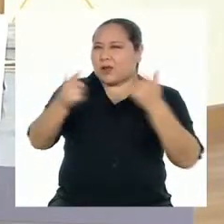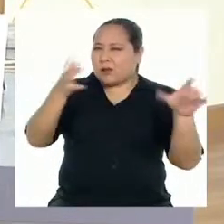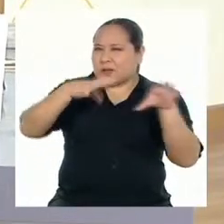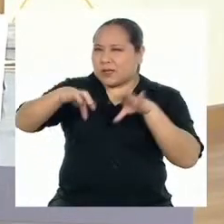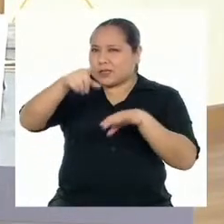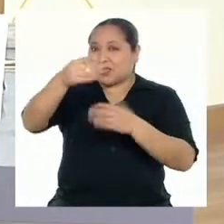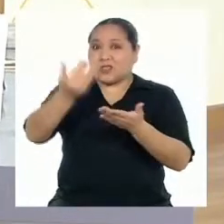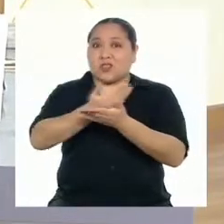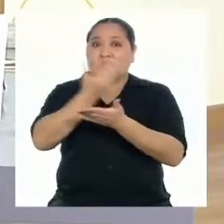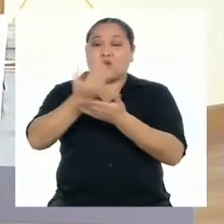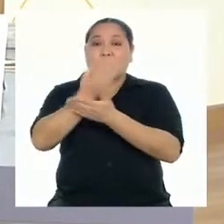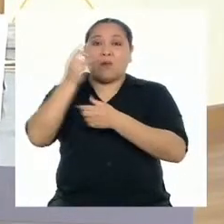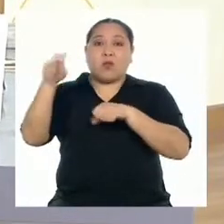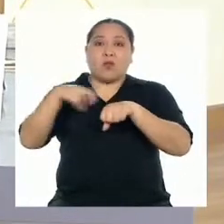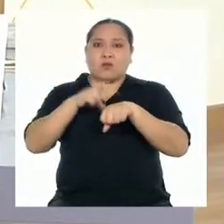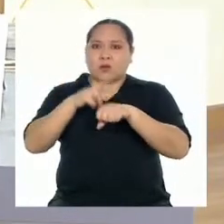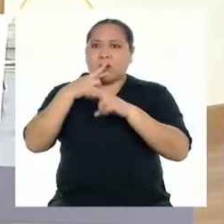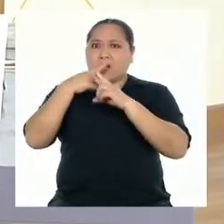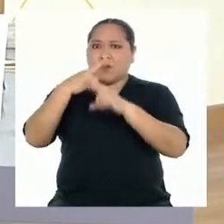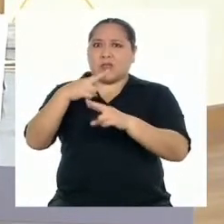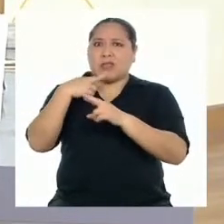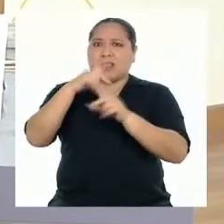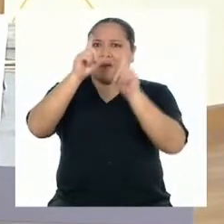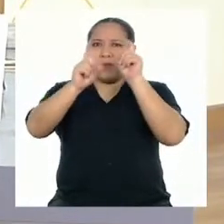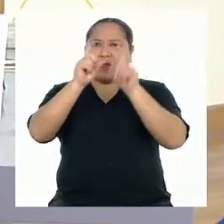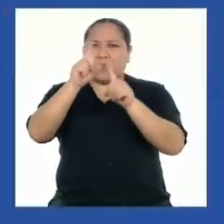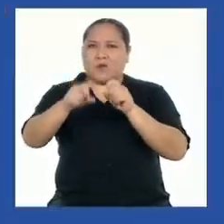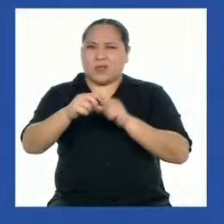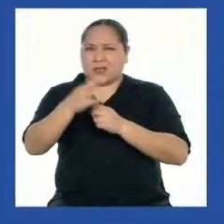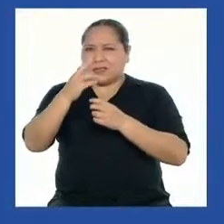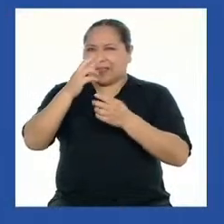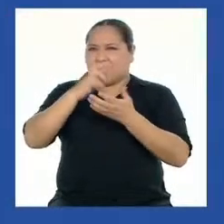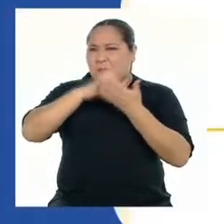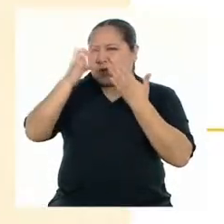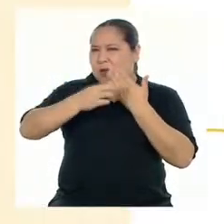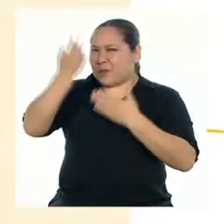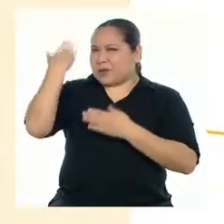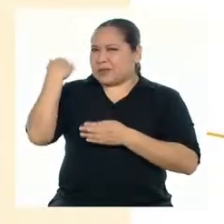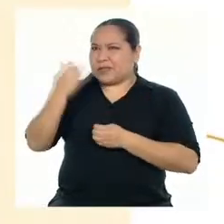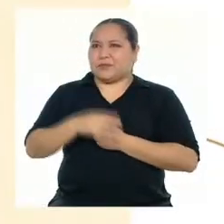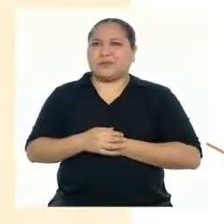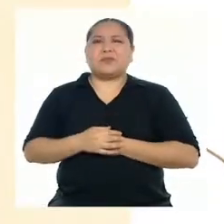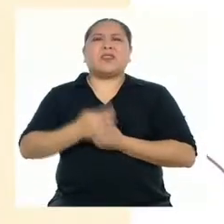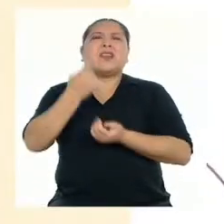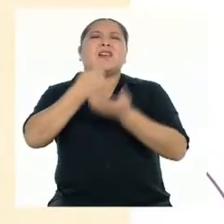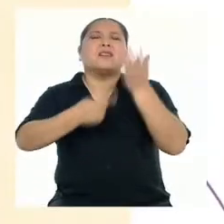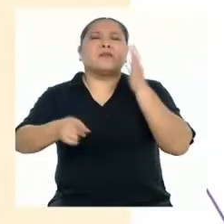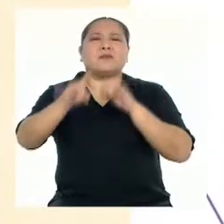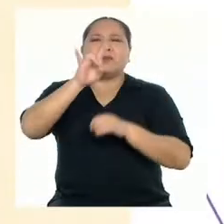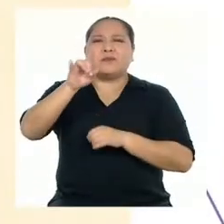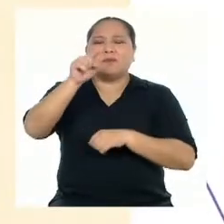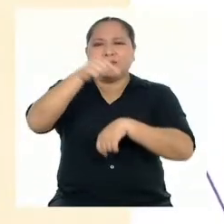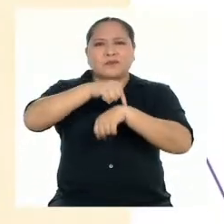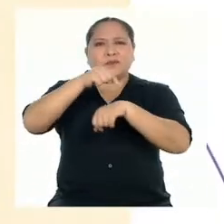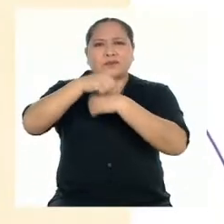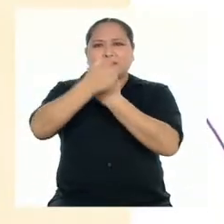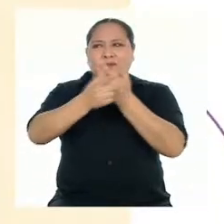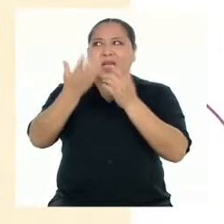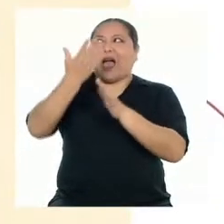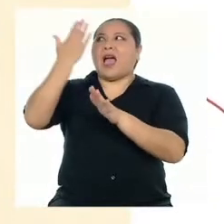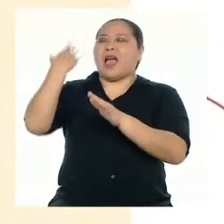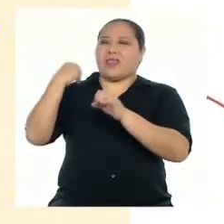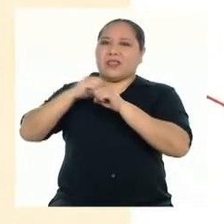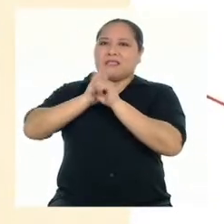normalidad? ¿Respondieron las preguntas del reto de nuestro programa anterior? ¿En qué utilizabas tu tiempo libre antes de la pandemia?